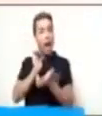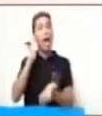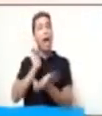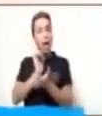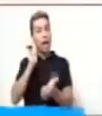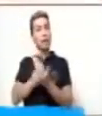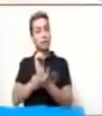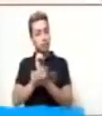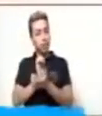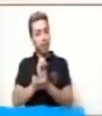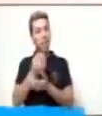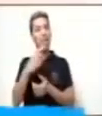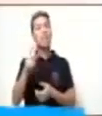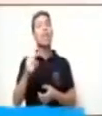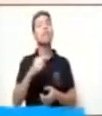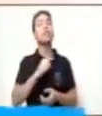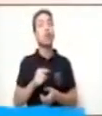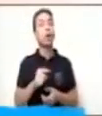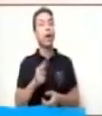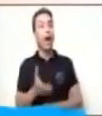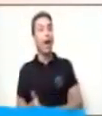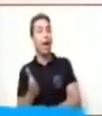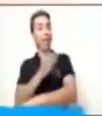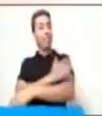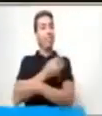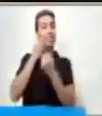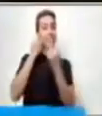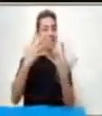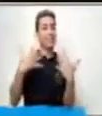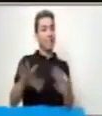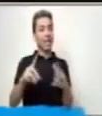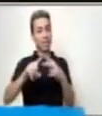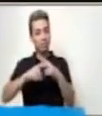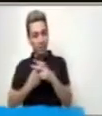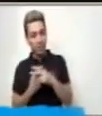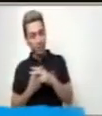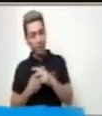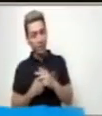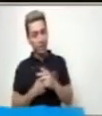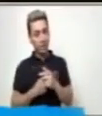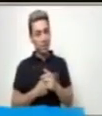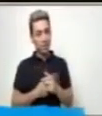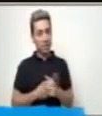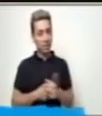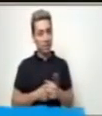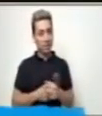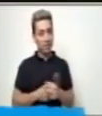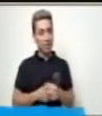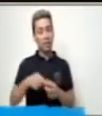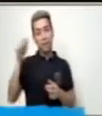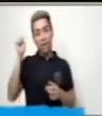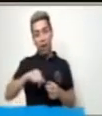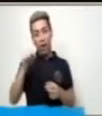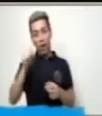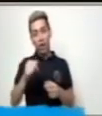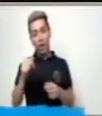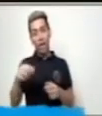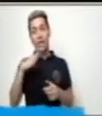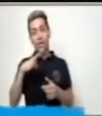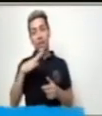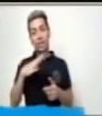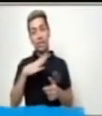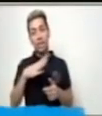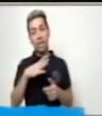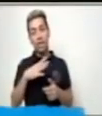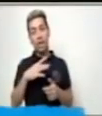la respuesta ya te la había dado anteriormente. Pero esta, en esta ocasión, aparece